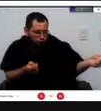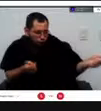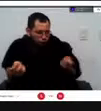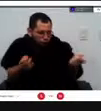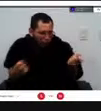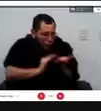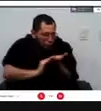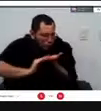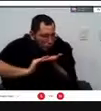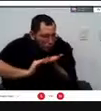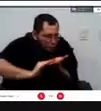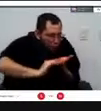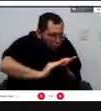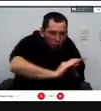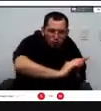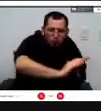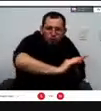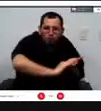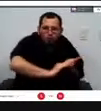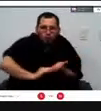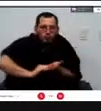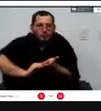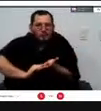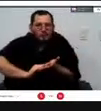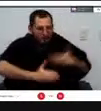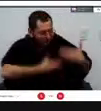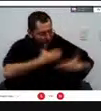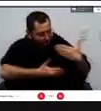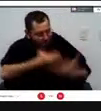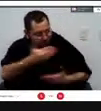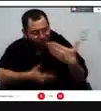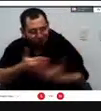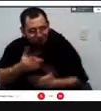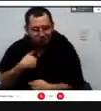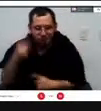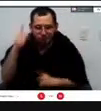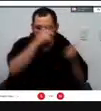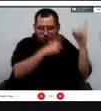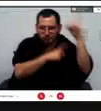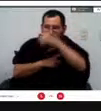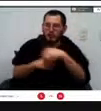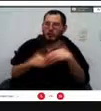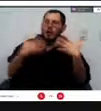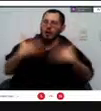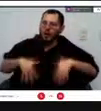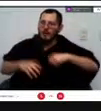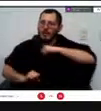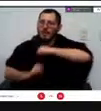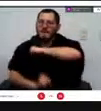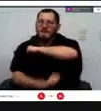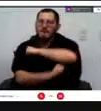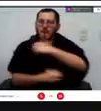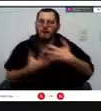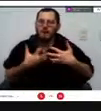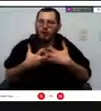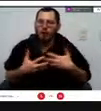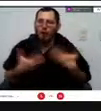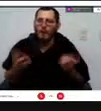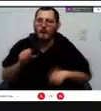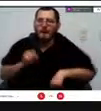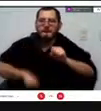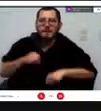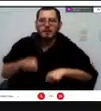y así sucesivamente consideramos que la fortaleza del sistema es la posibilidad que